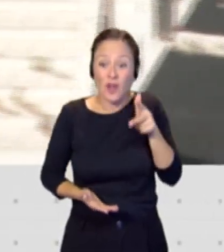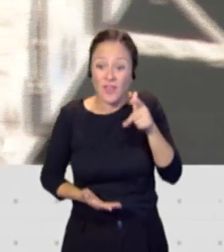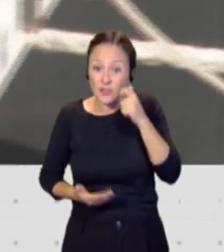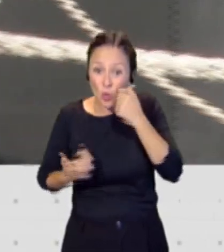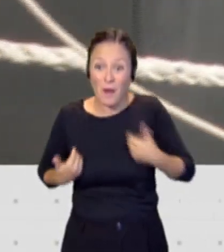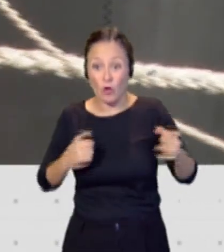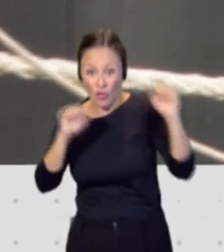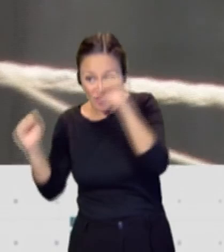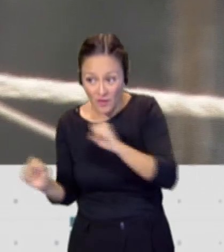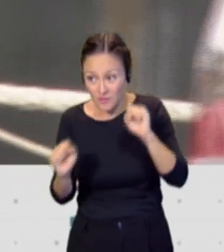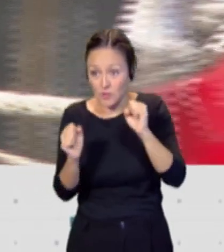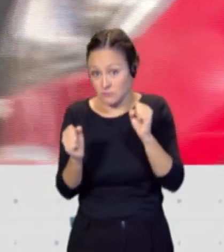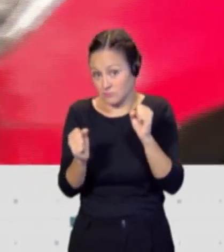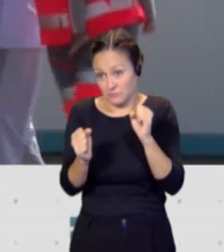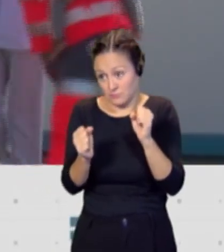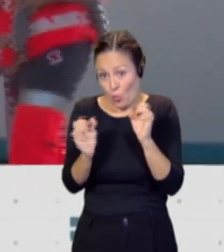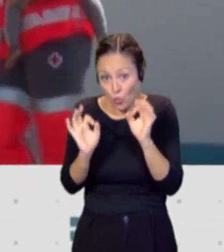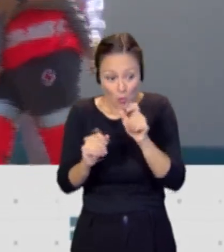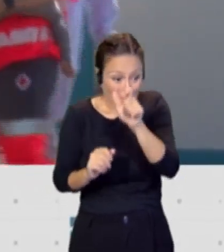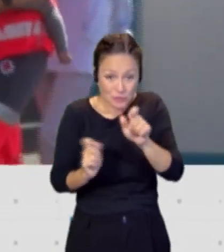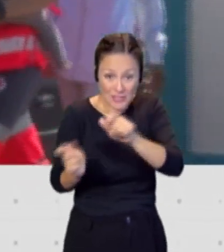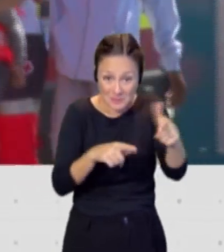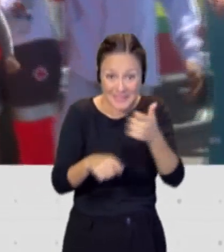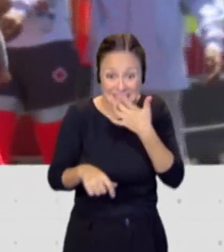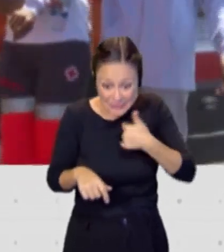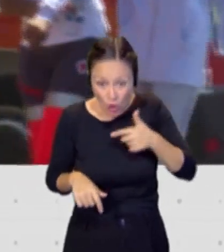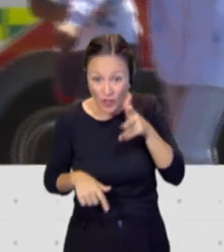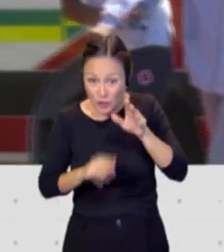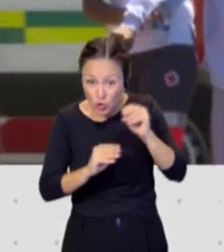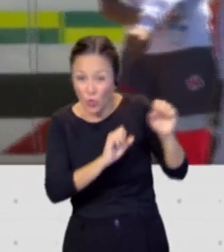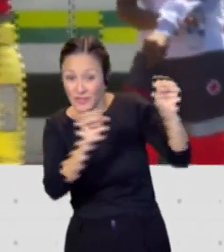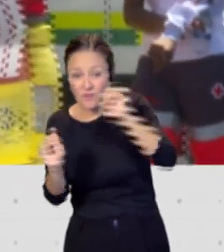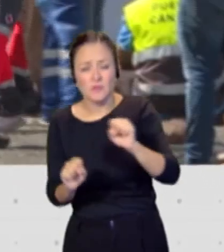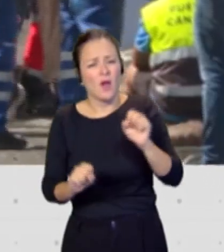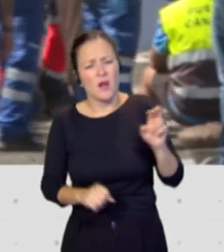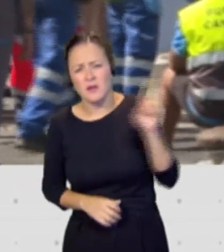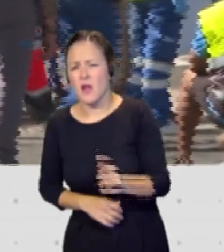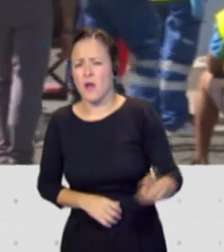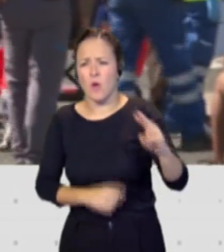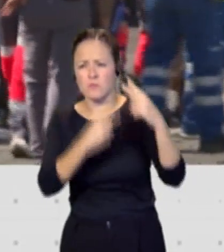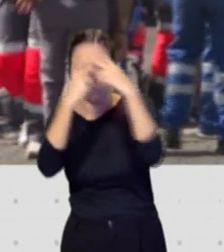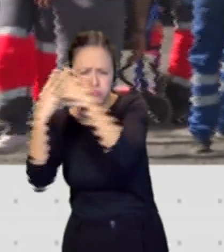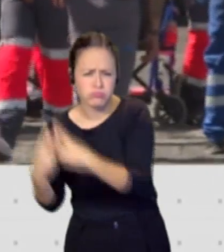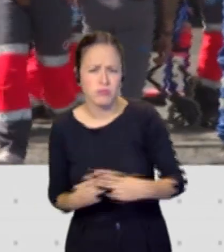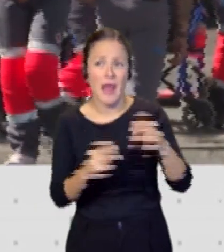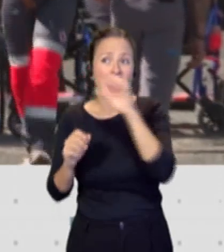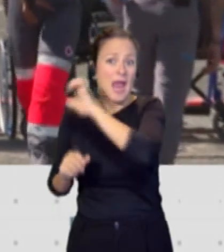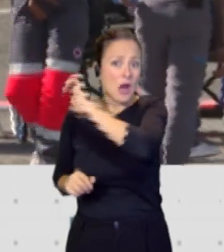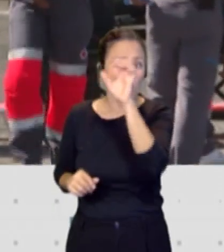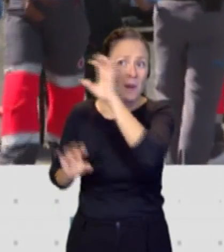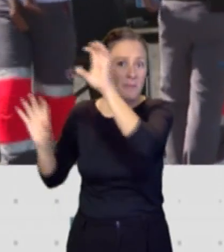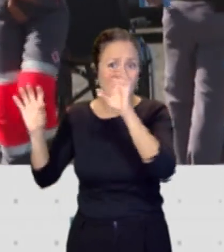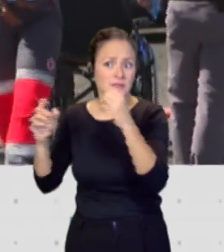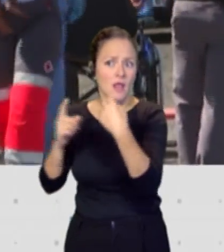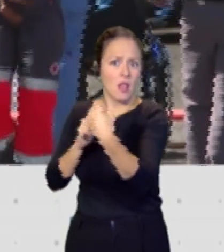todo las defensoras de derechos de las personas migrantes, estamos siendo sistemáticamente vigiladas por los Estados, perseguidas y